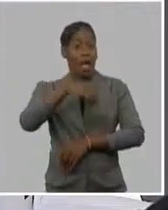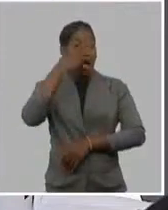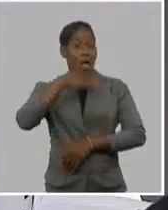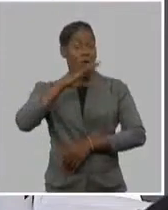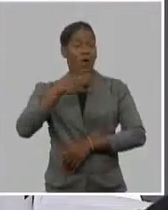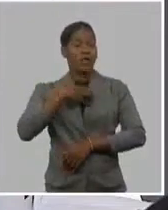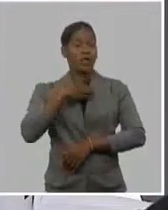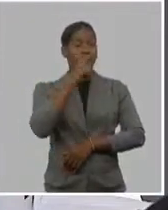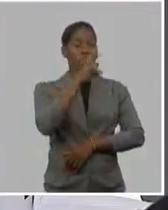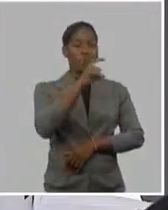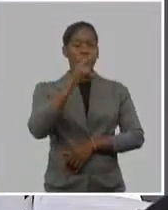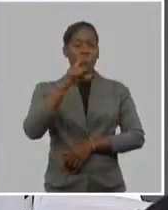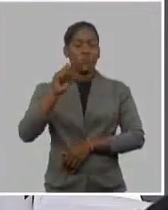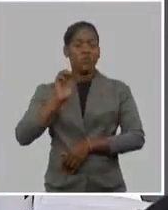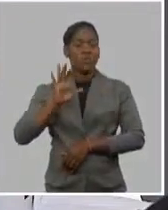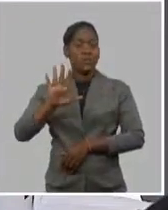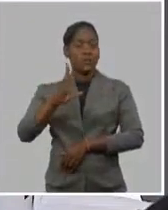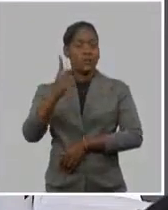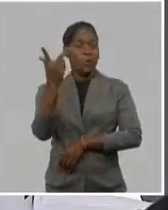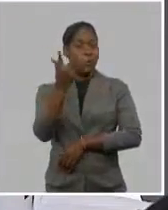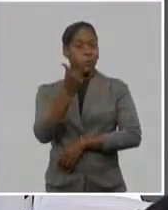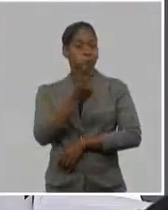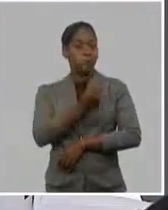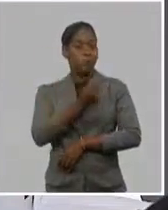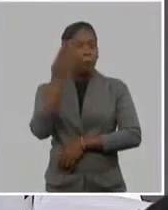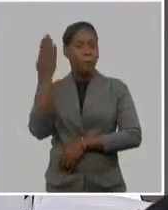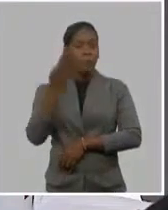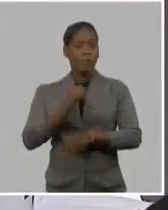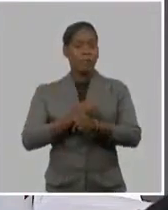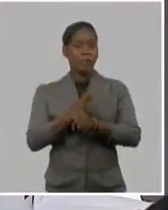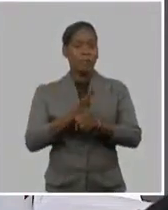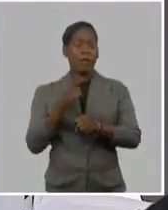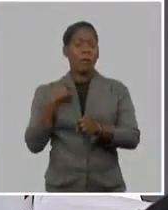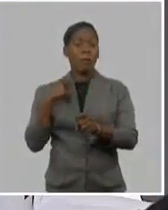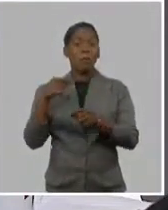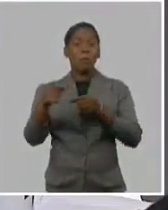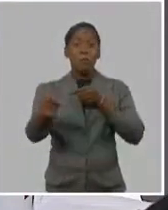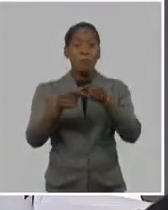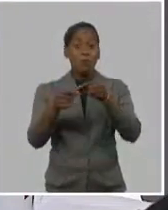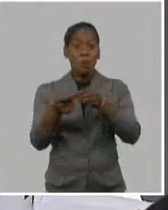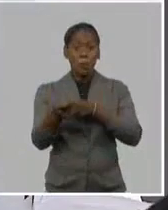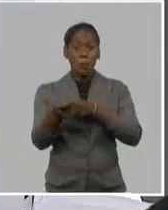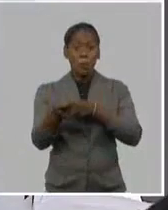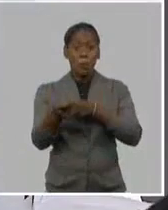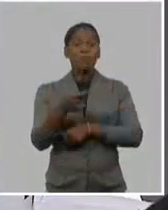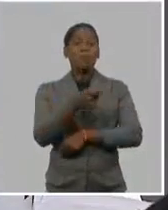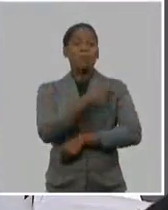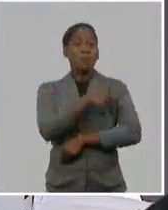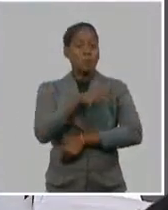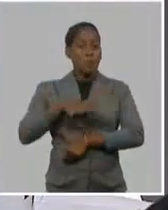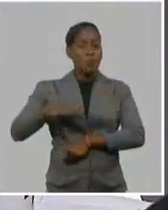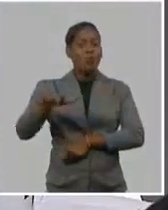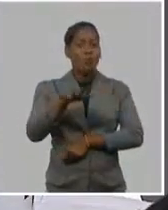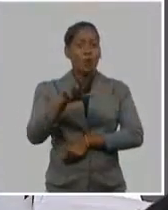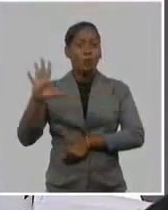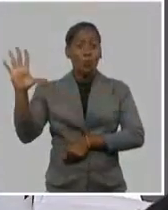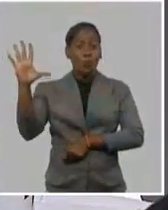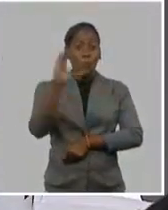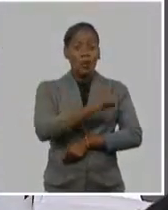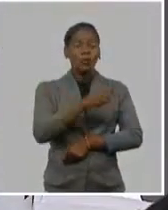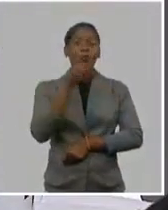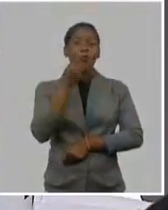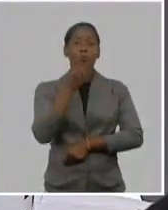estemos a punto de lograr este año que toda nuestra población sea invitada y ayudar